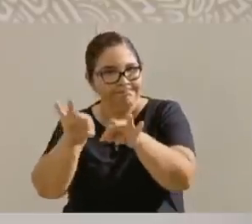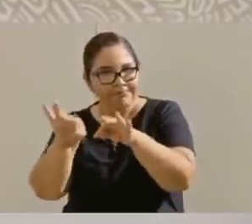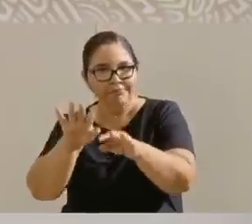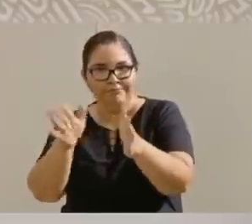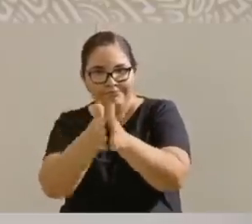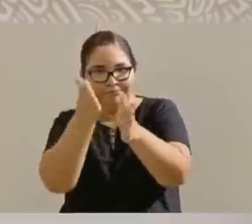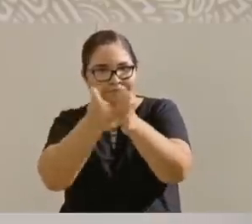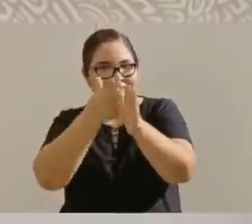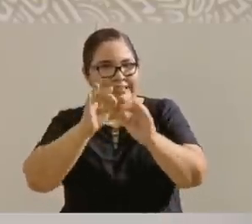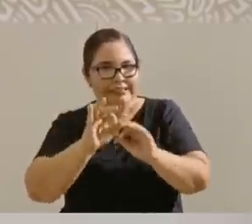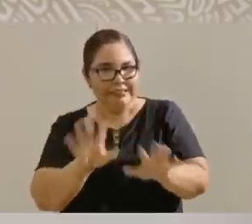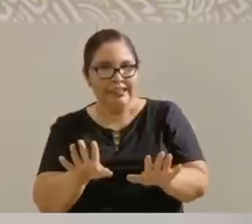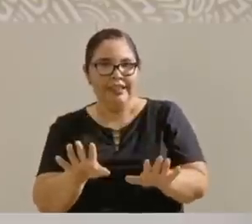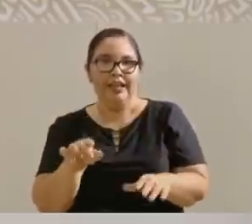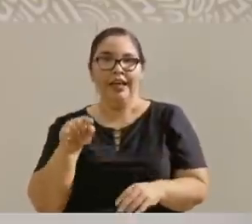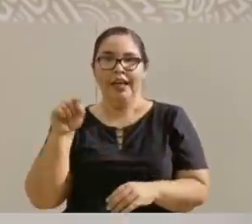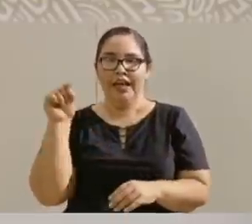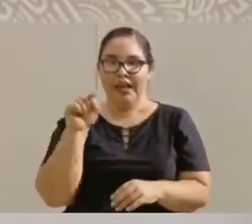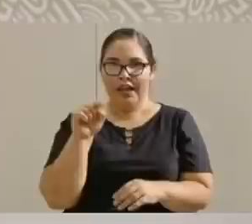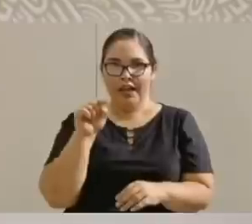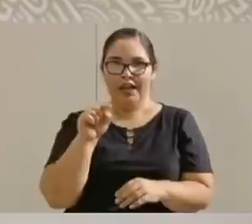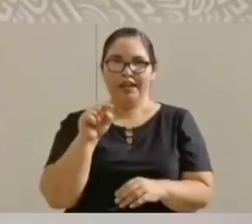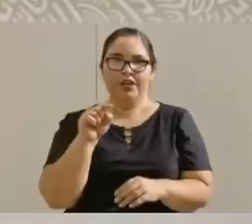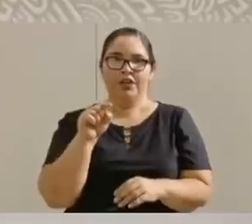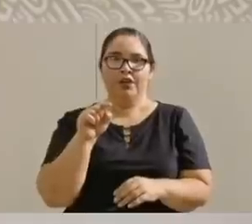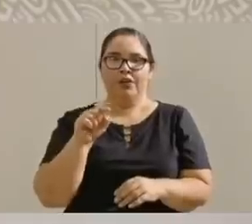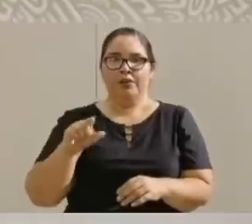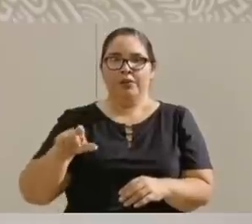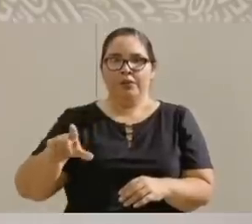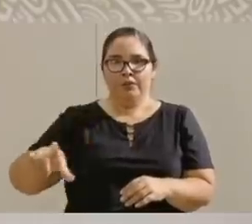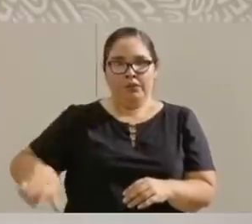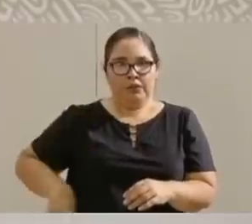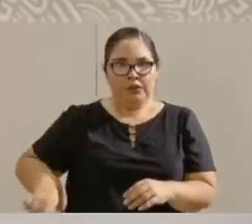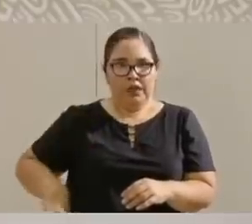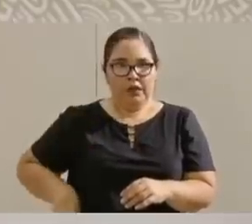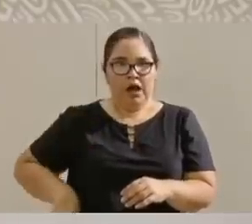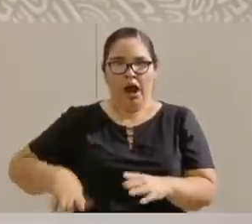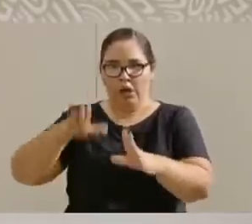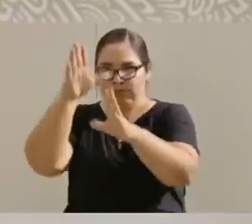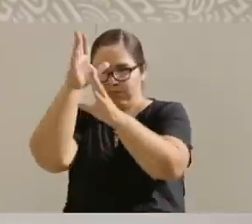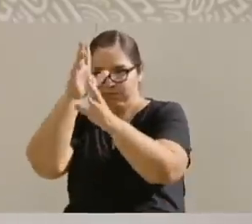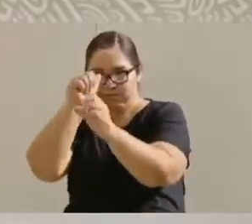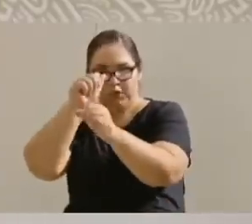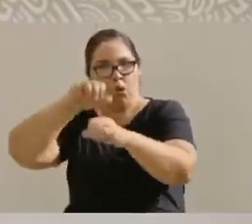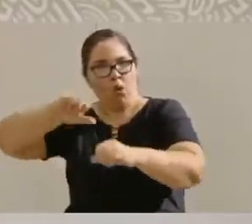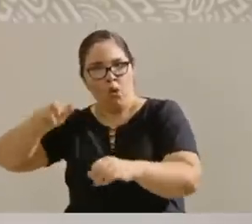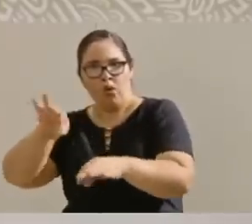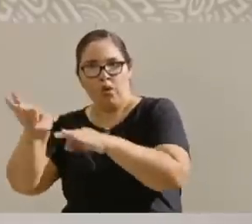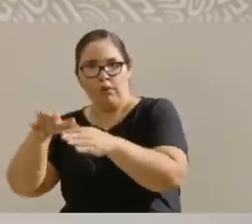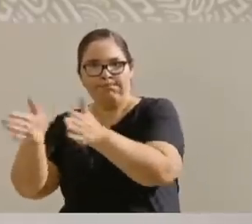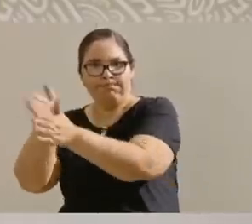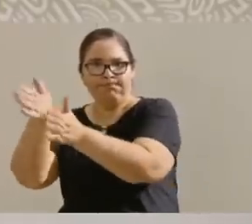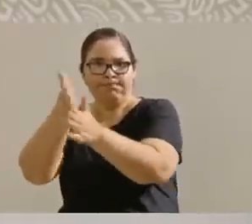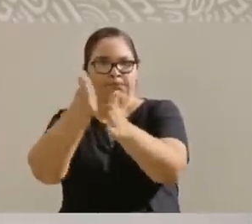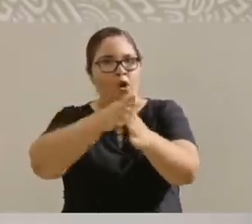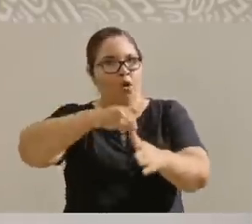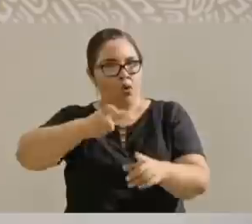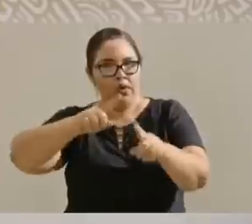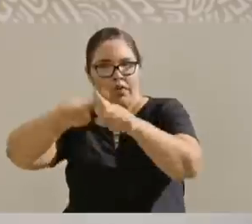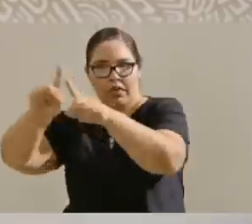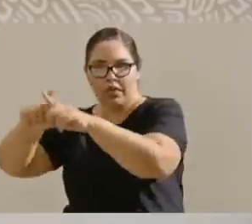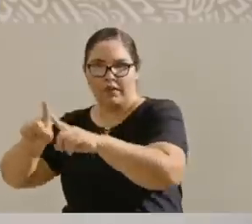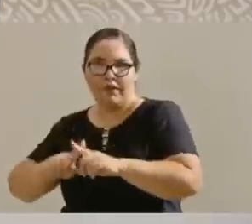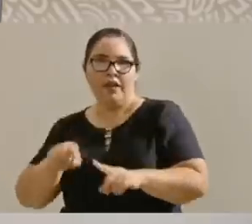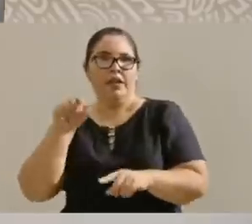Tienen ellos con el gobierno otros contratos, tienen un